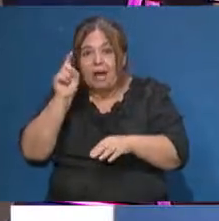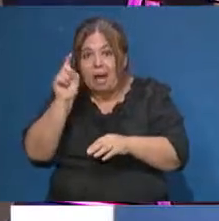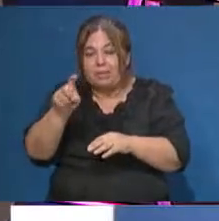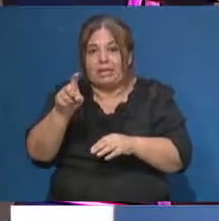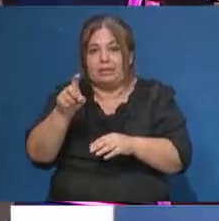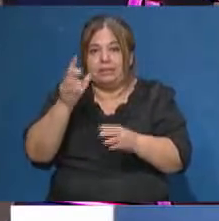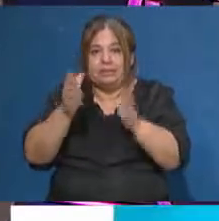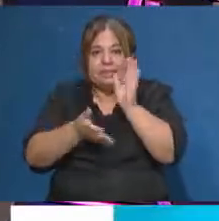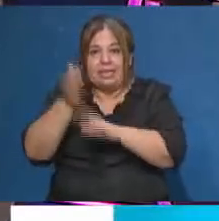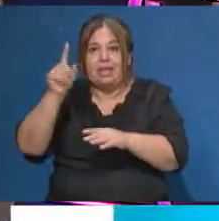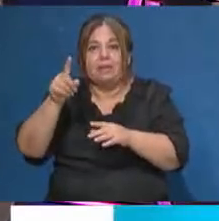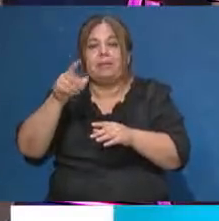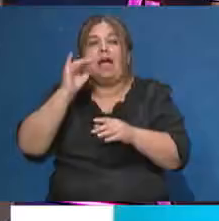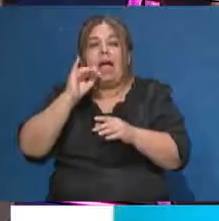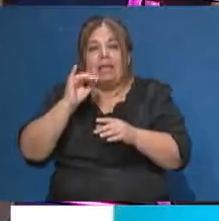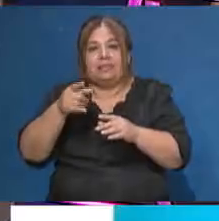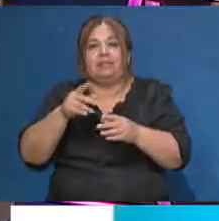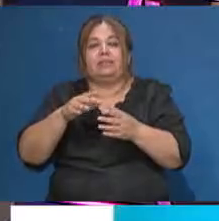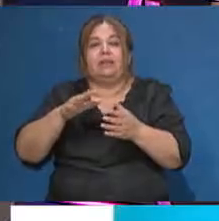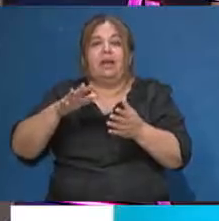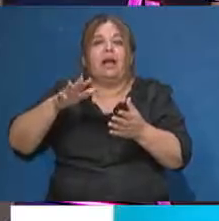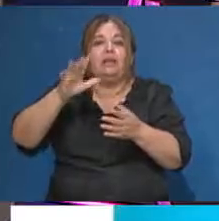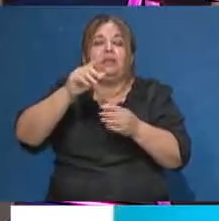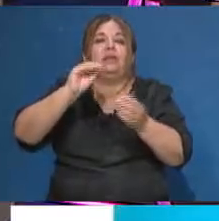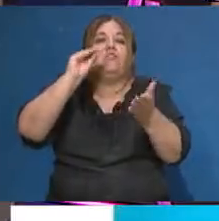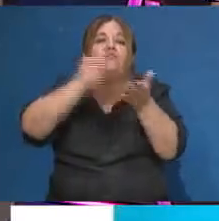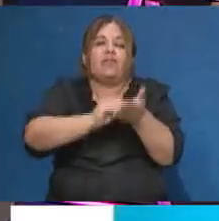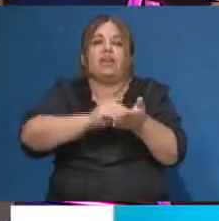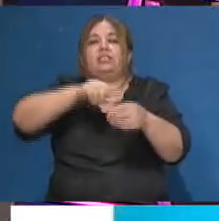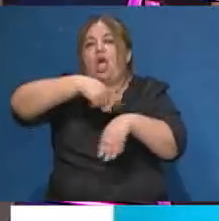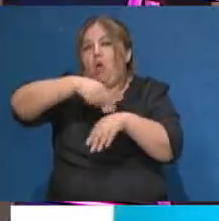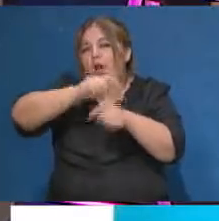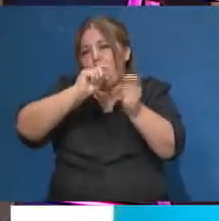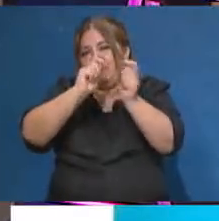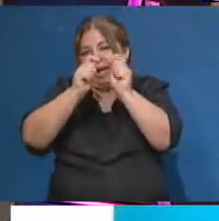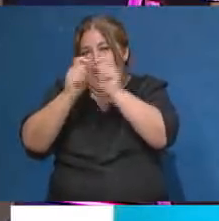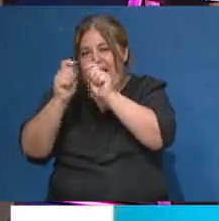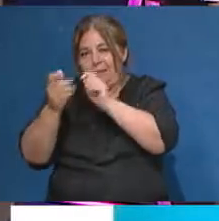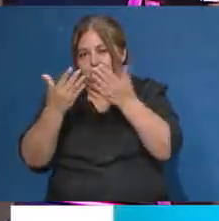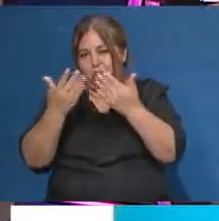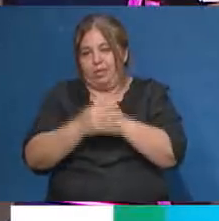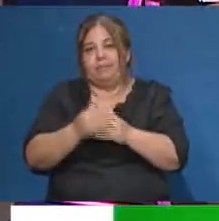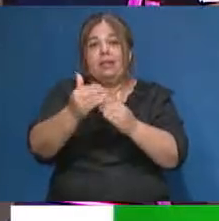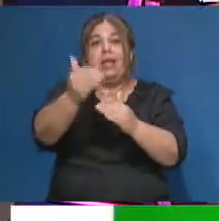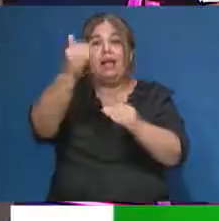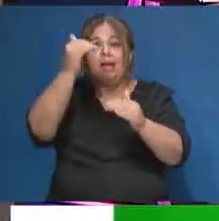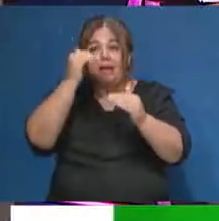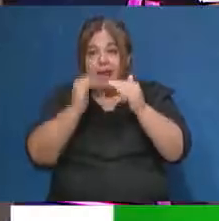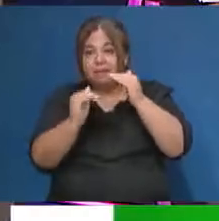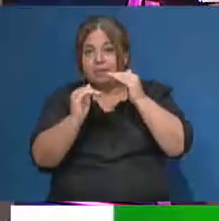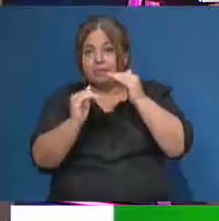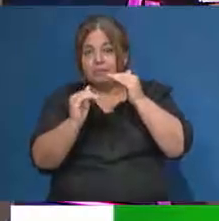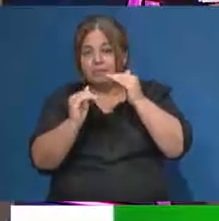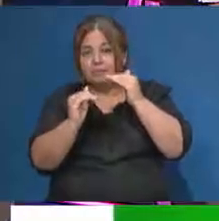aparece el cronograma. Aparece un lugar para cambiar la fecha, para cambiar el horario. Bien. Vamos por ahí. Y abajo tenés,